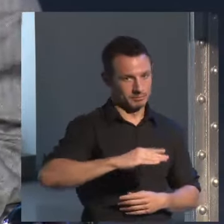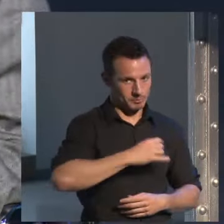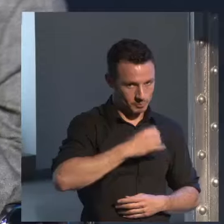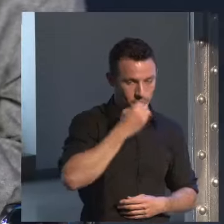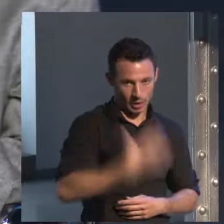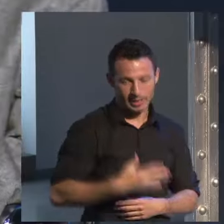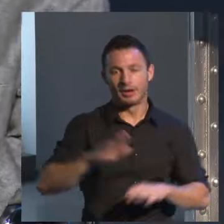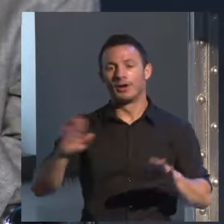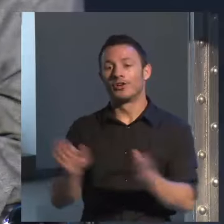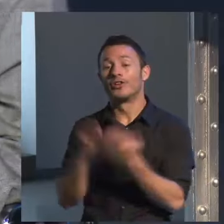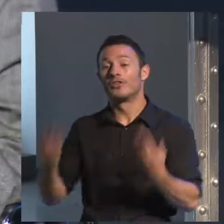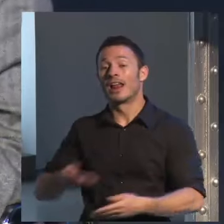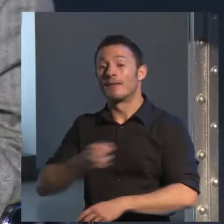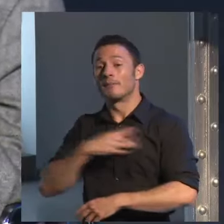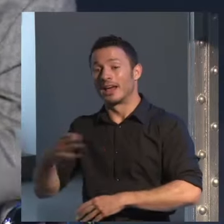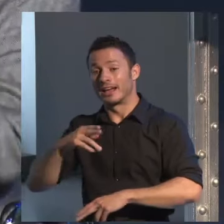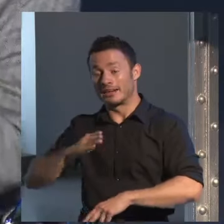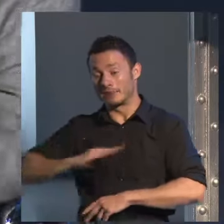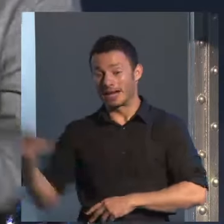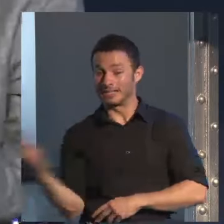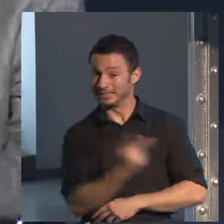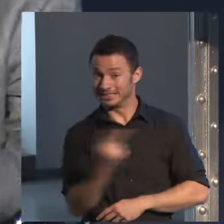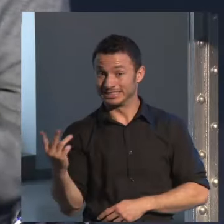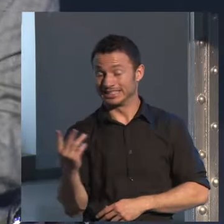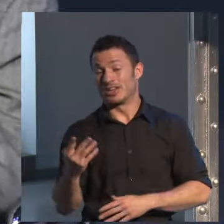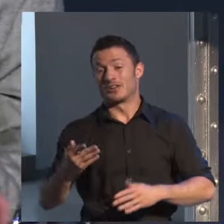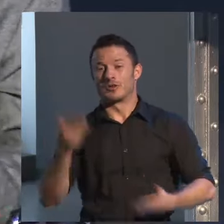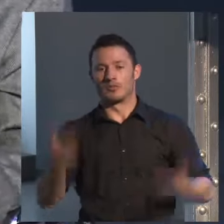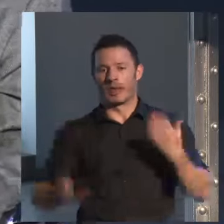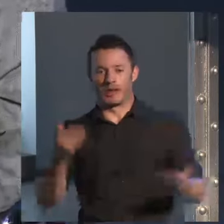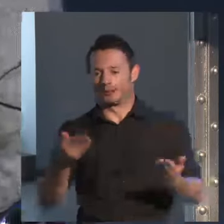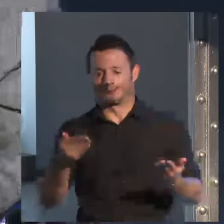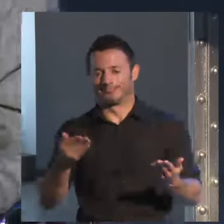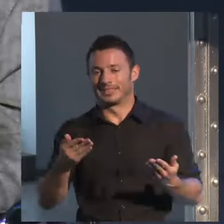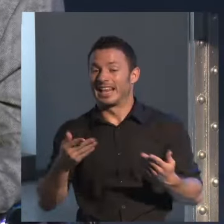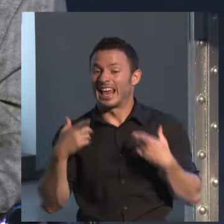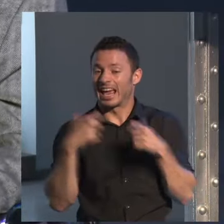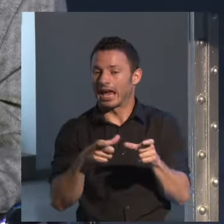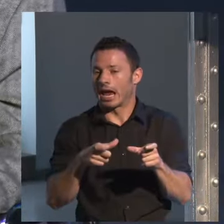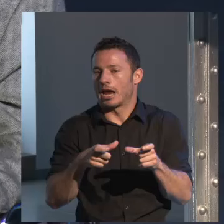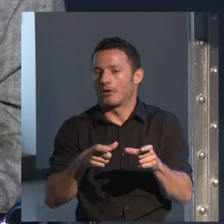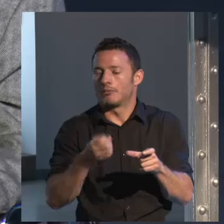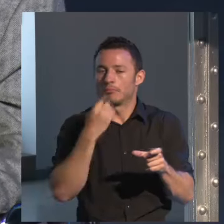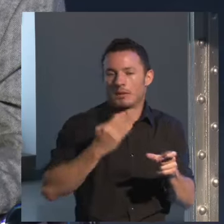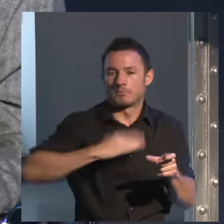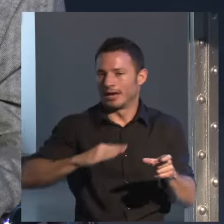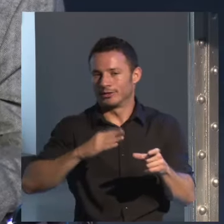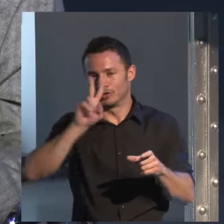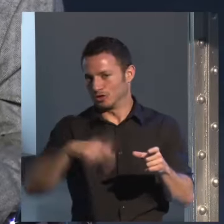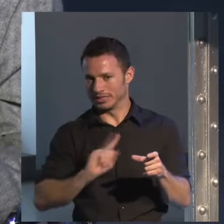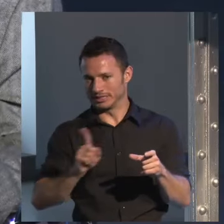que no es culpa del género, sino es culpa de los escritores. Hay buenos escritores y malos escritores con independencia del género que